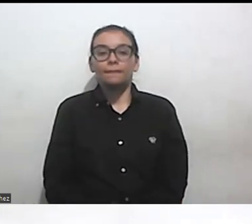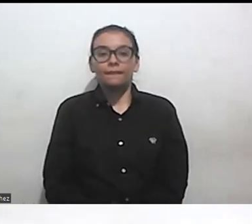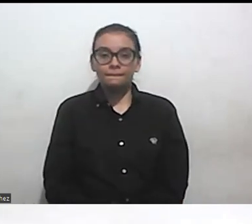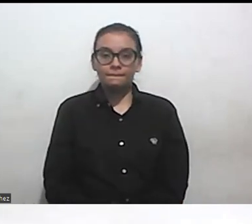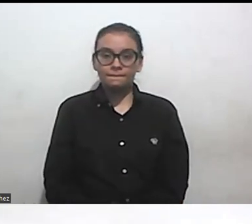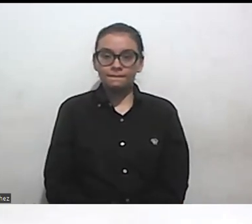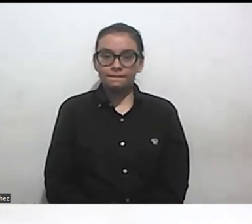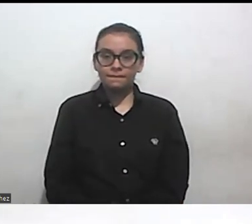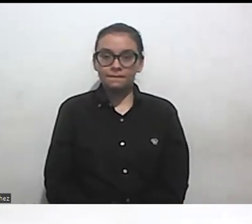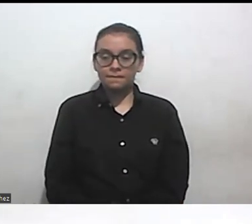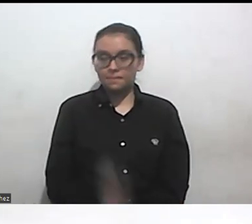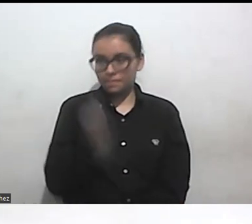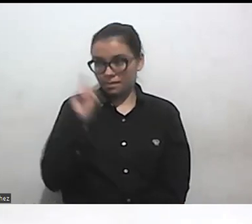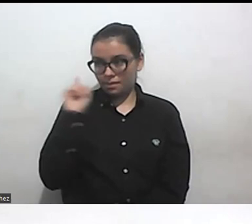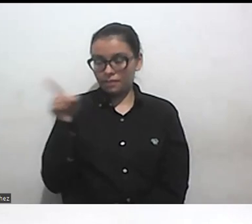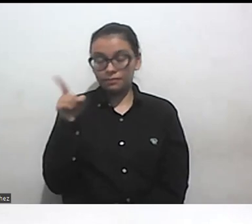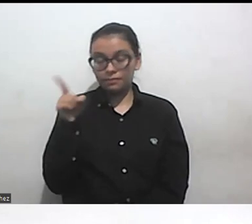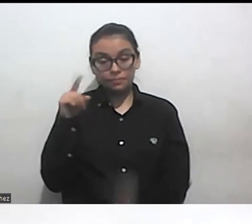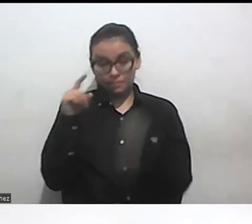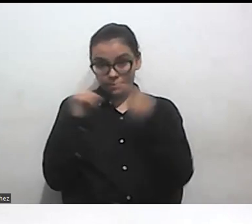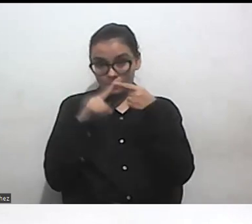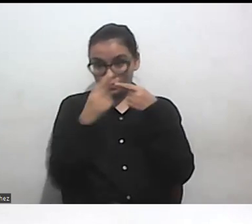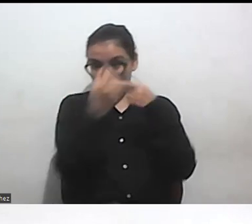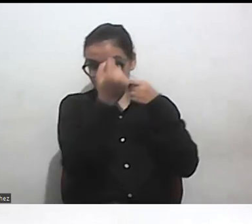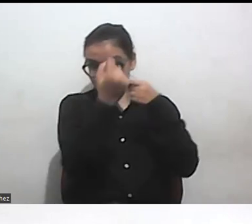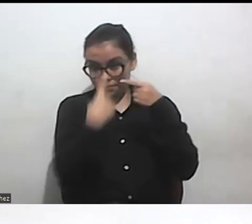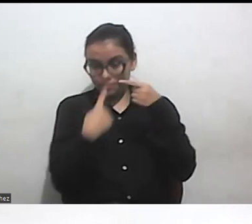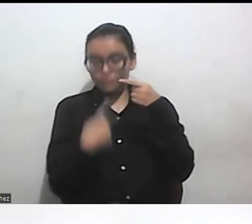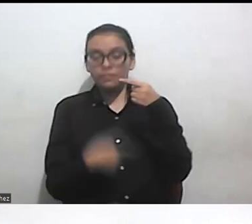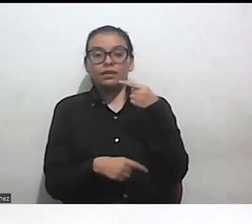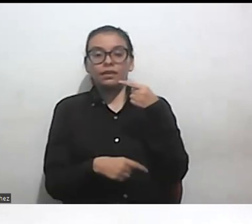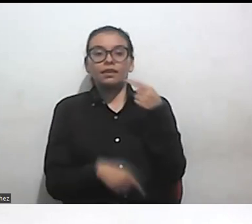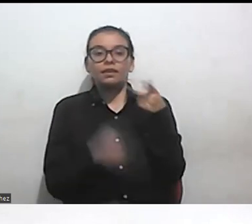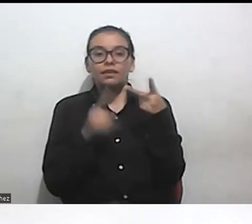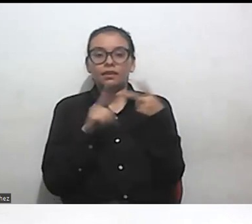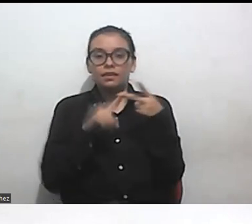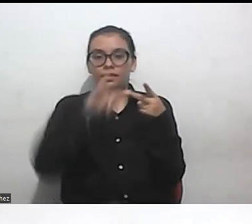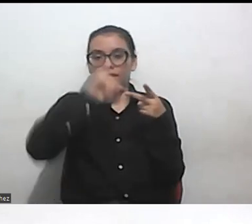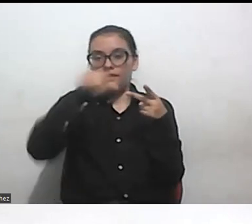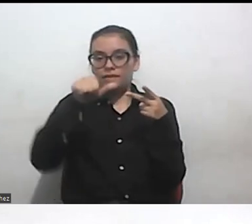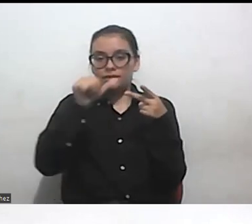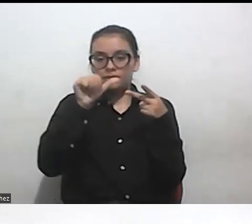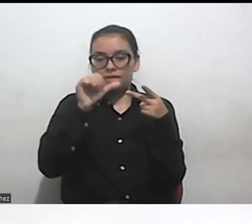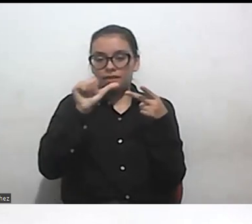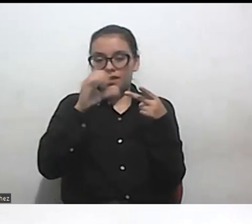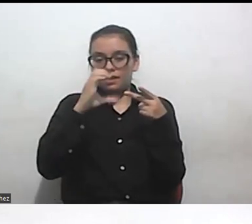pregunta de Yasmeri Jacqueline también está levantando la mano